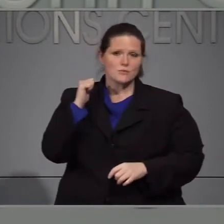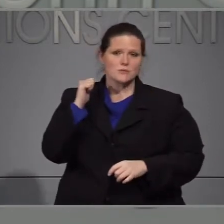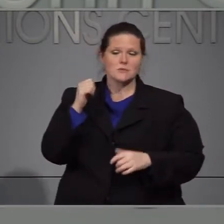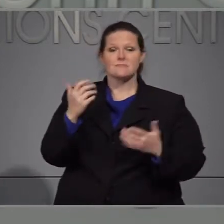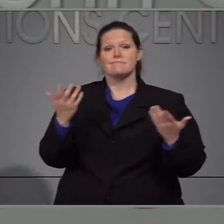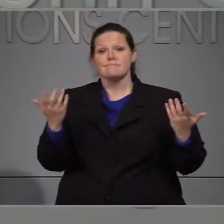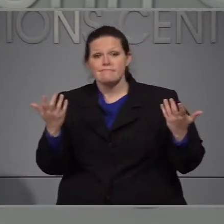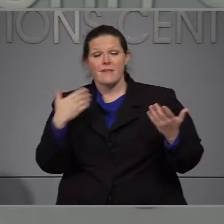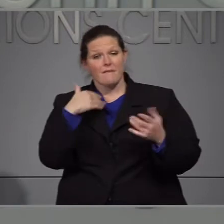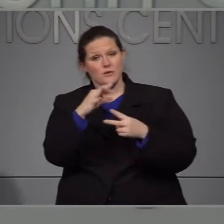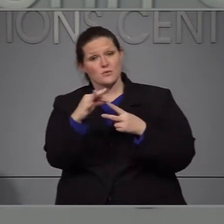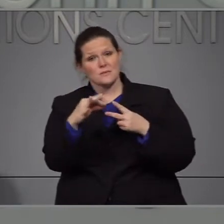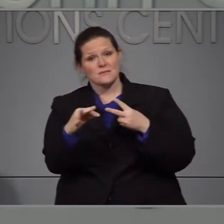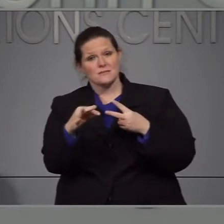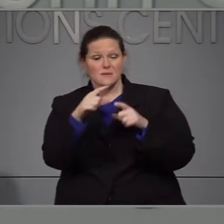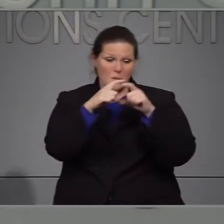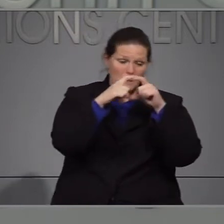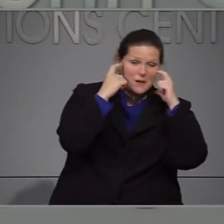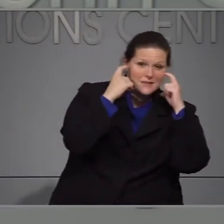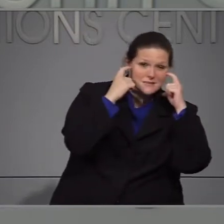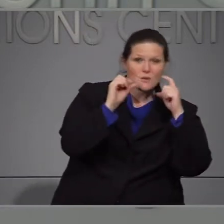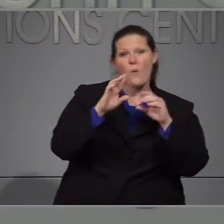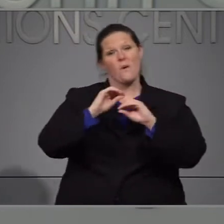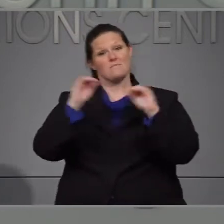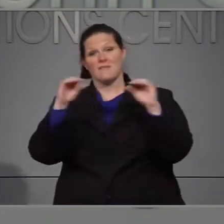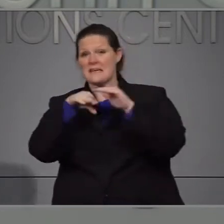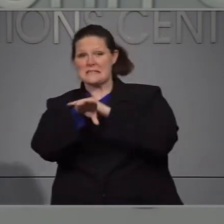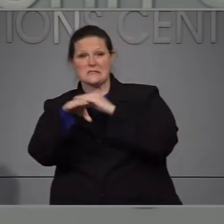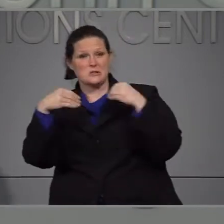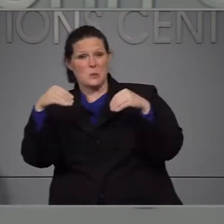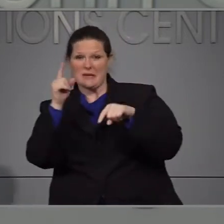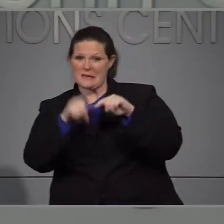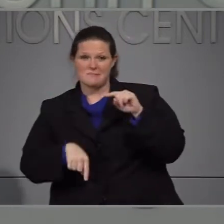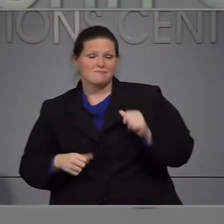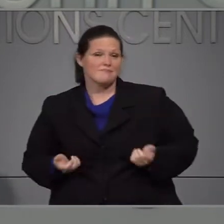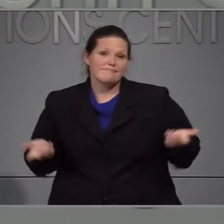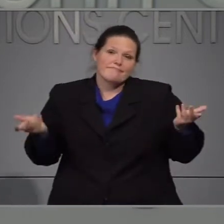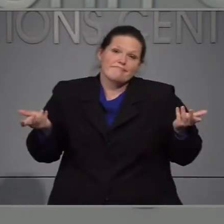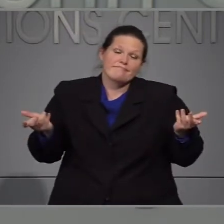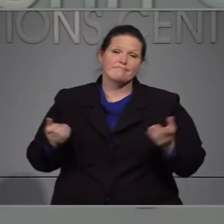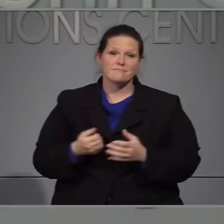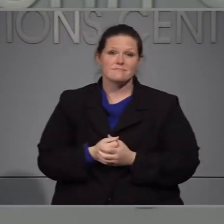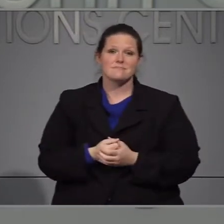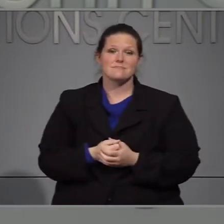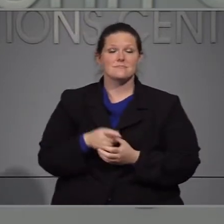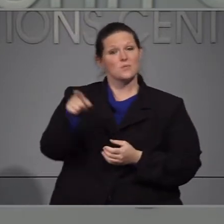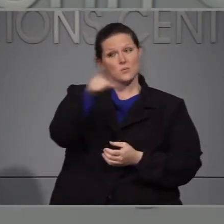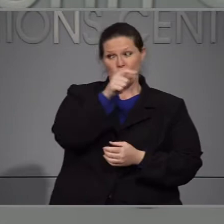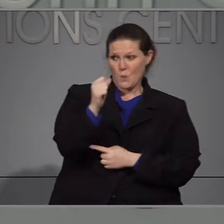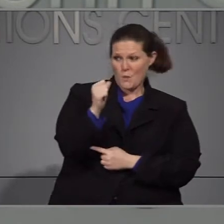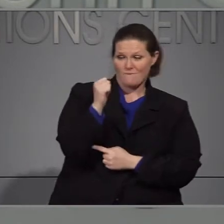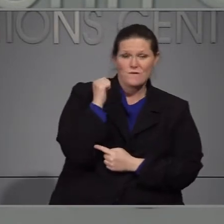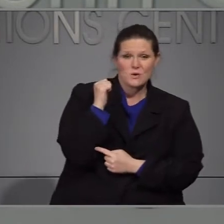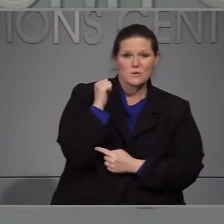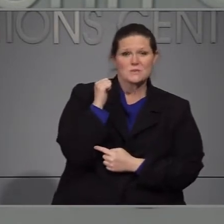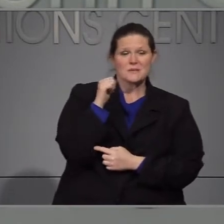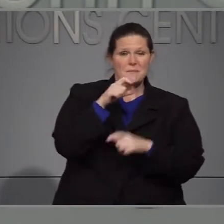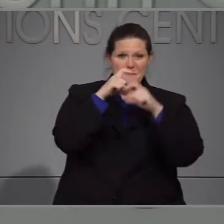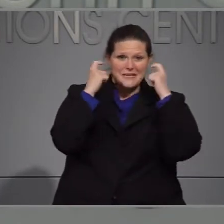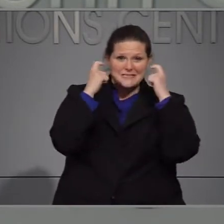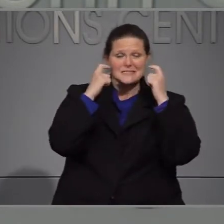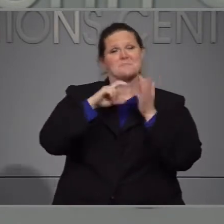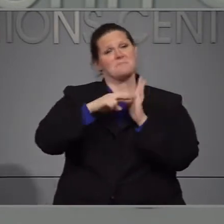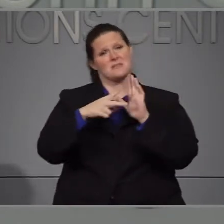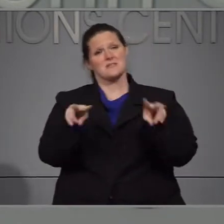rehusan usar un cubrebocas o se la ponen o no entren a la tienda rehusarse a usar una mascarilla es